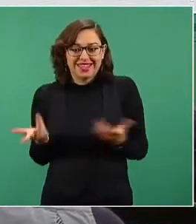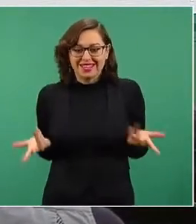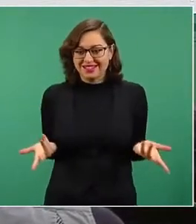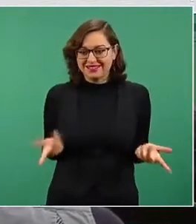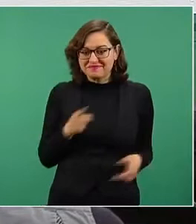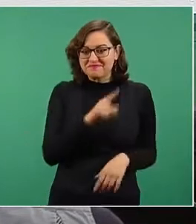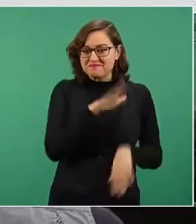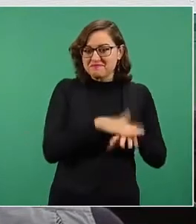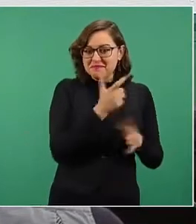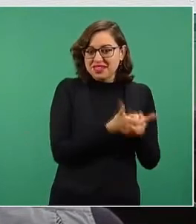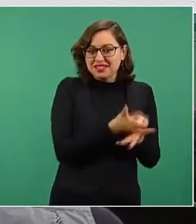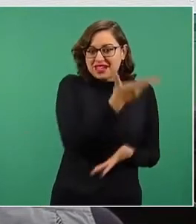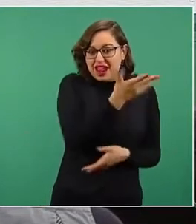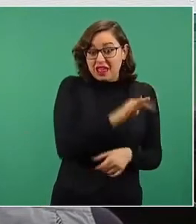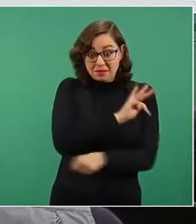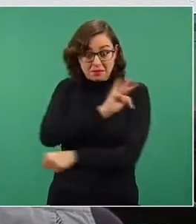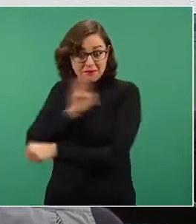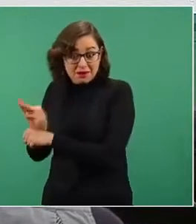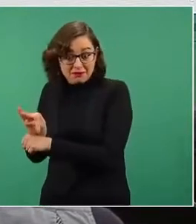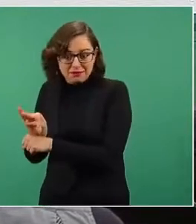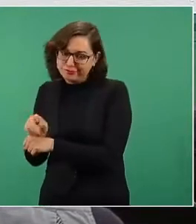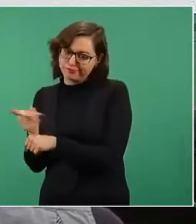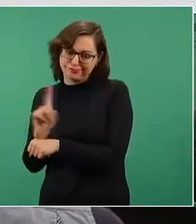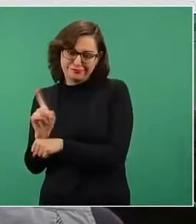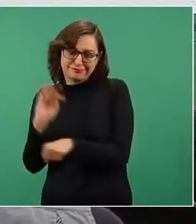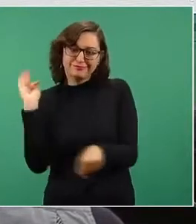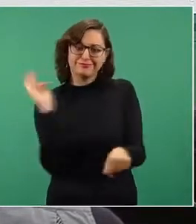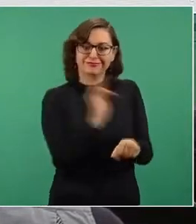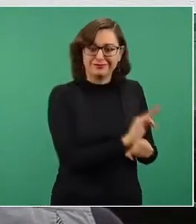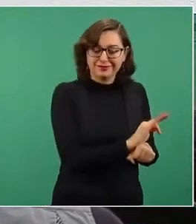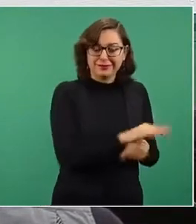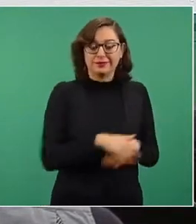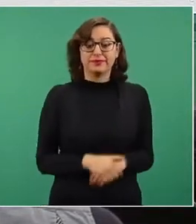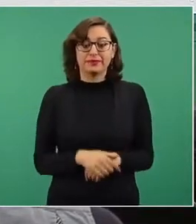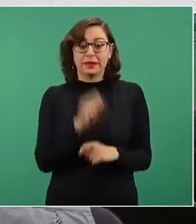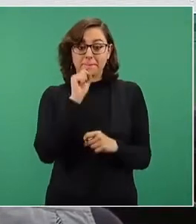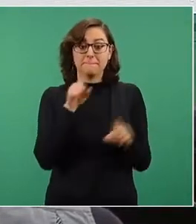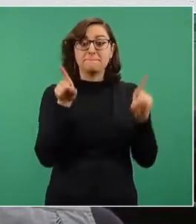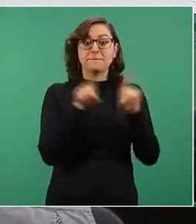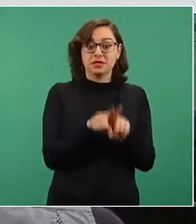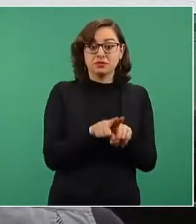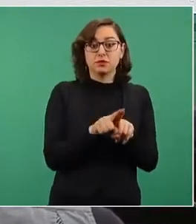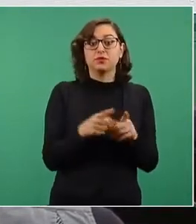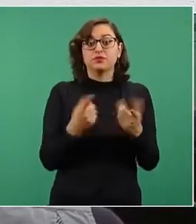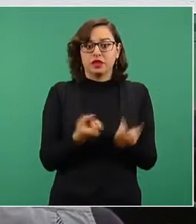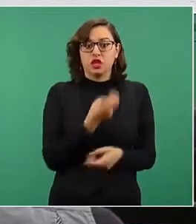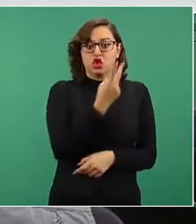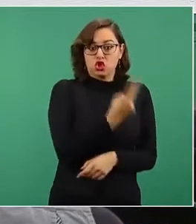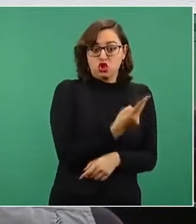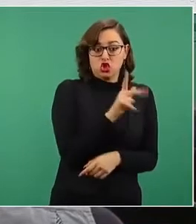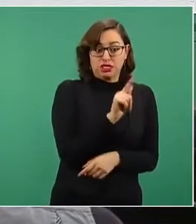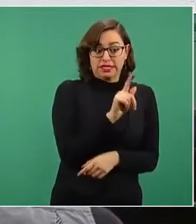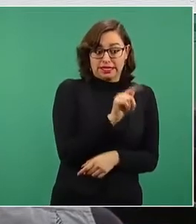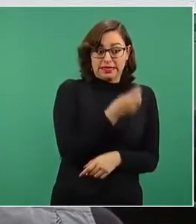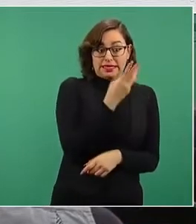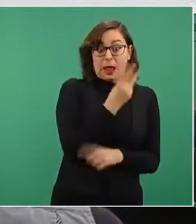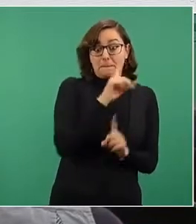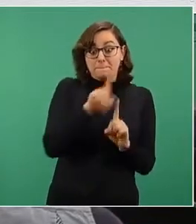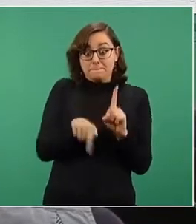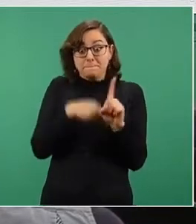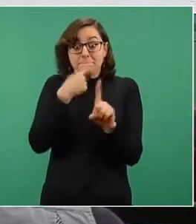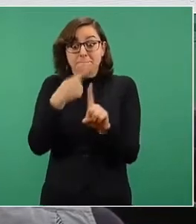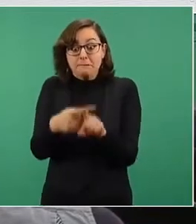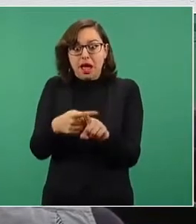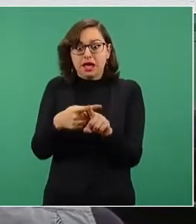de uno punto veintiocho, es decir, el costo de la transmisión, de la distribución, de otros servicios adicionales que se requieren